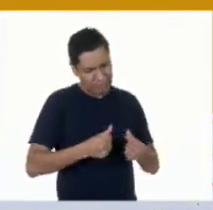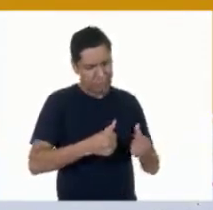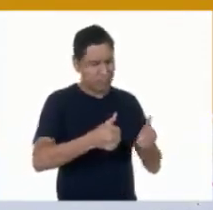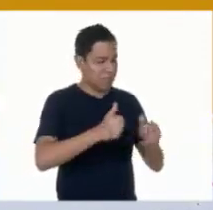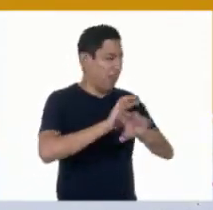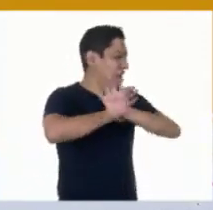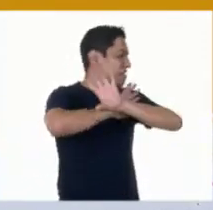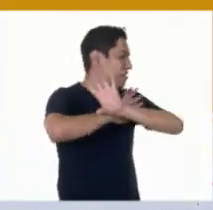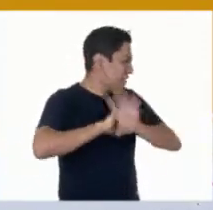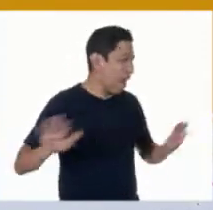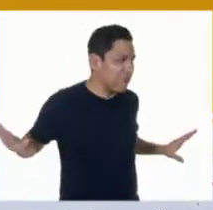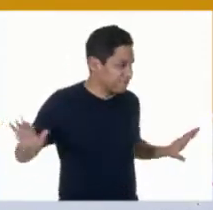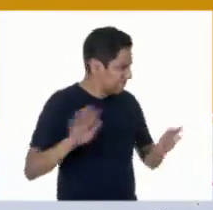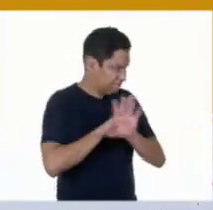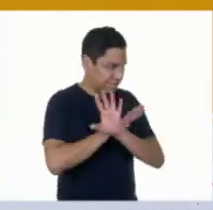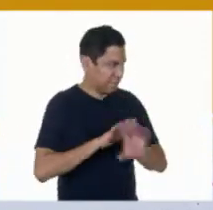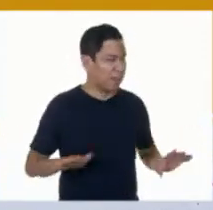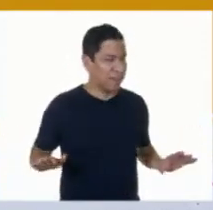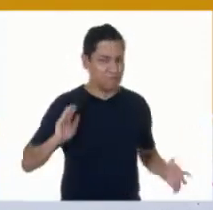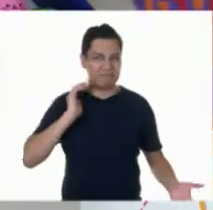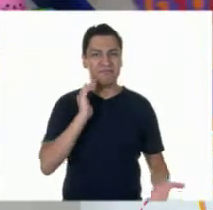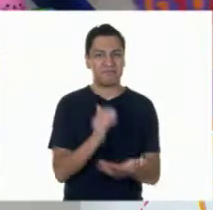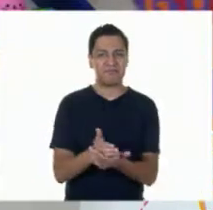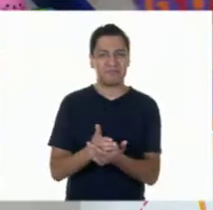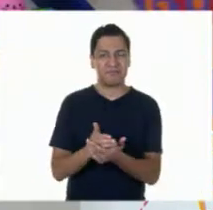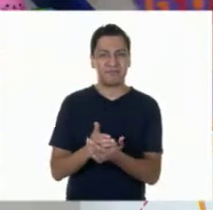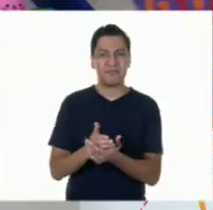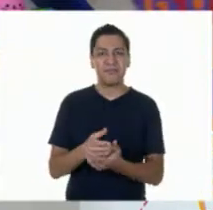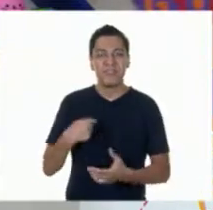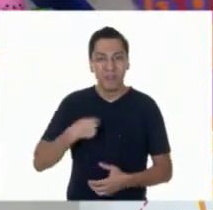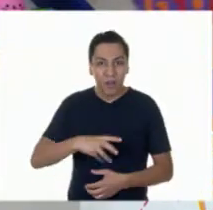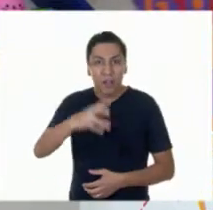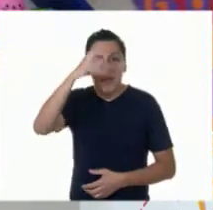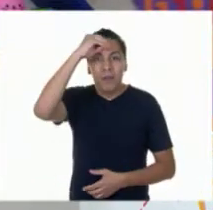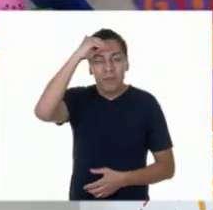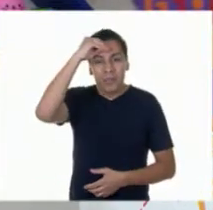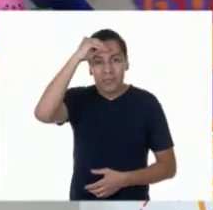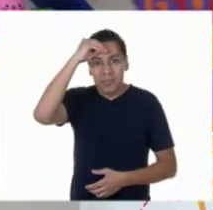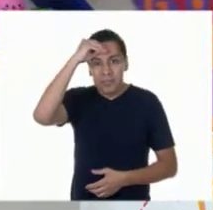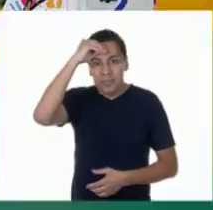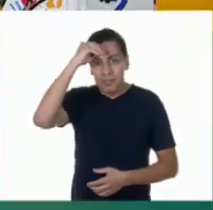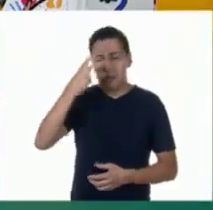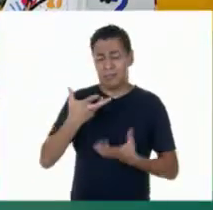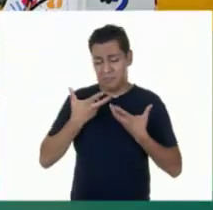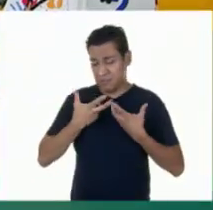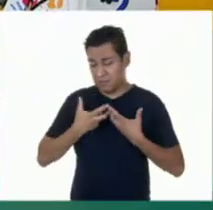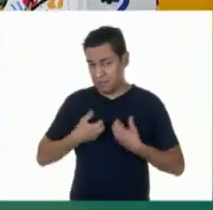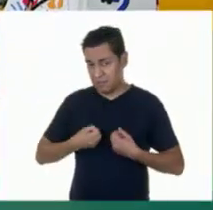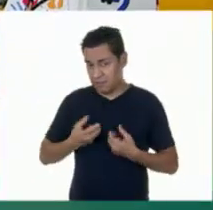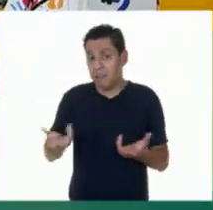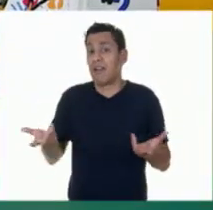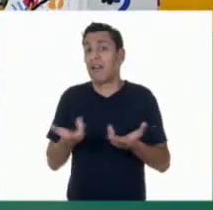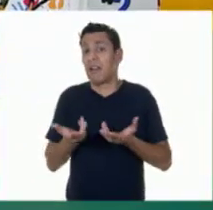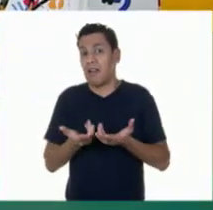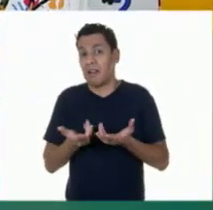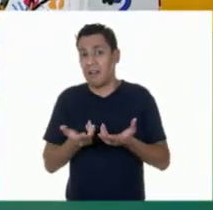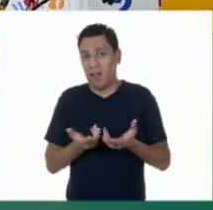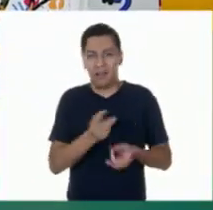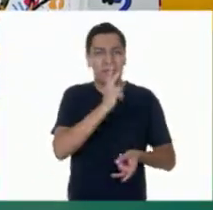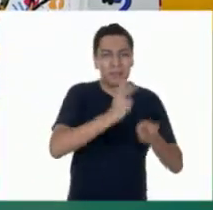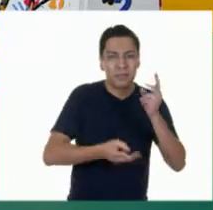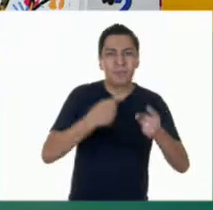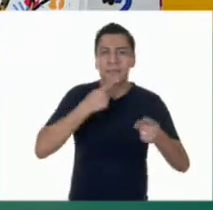aflicción que tenía! ¿Sabe qué? Aprendí que dialogando con los demás se puede regular las